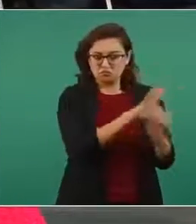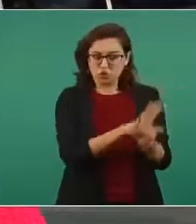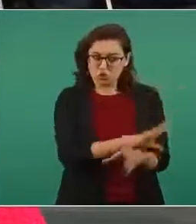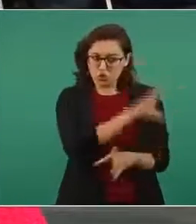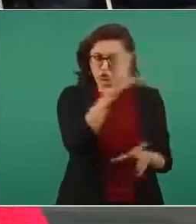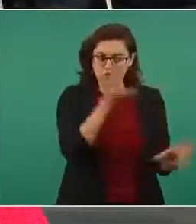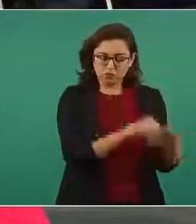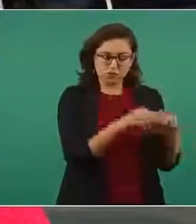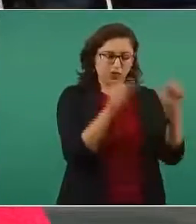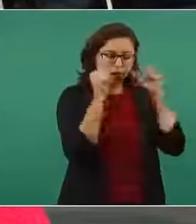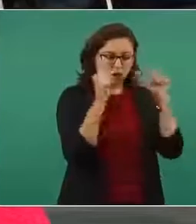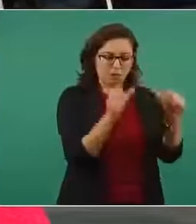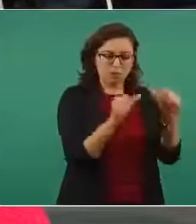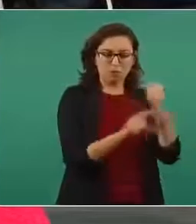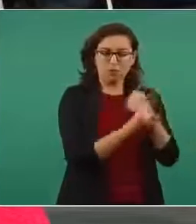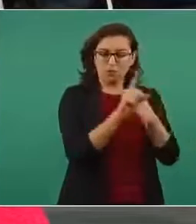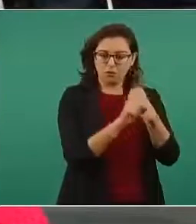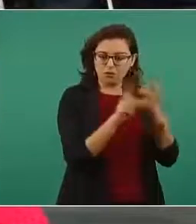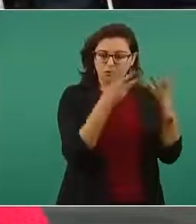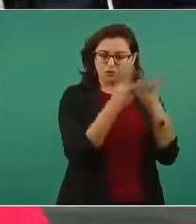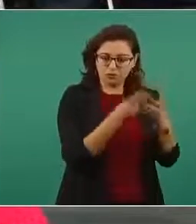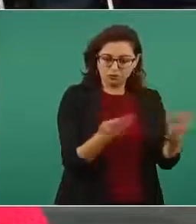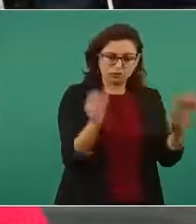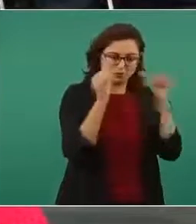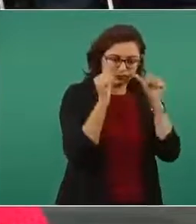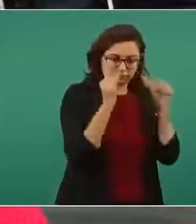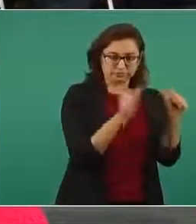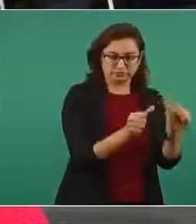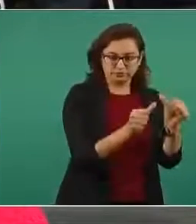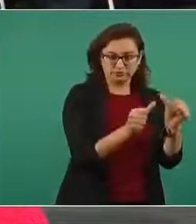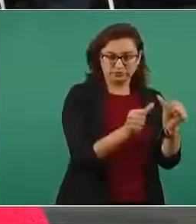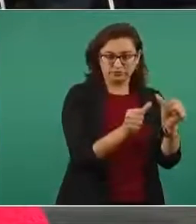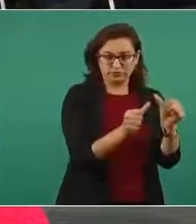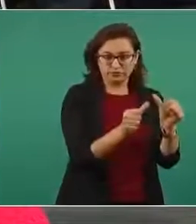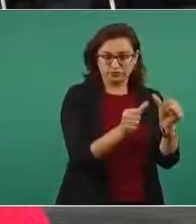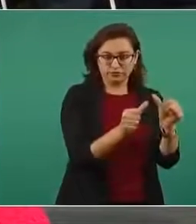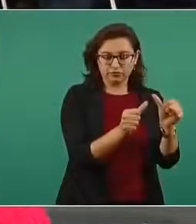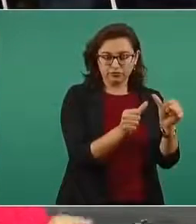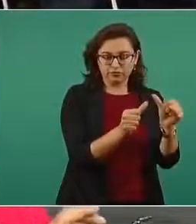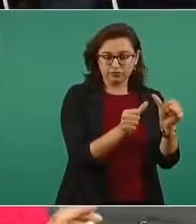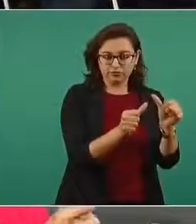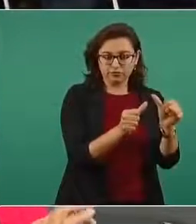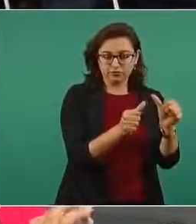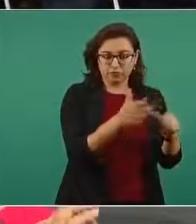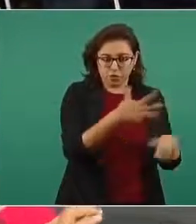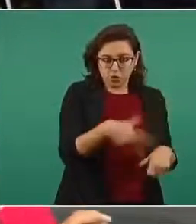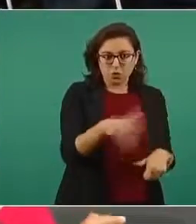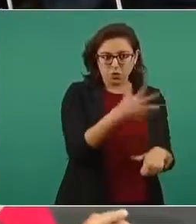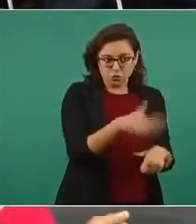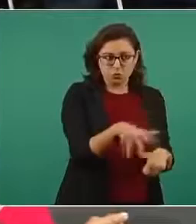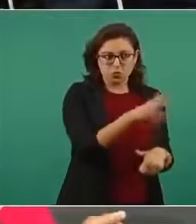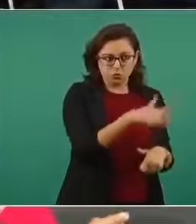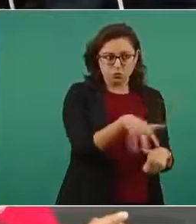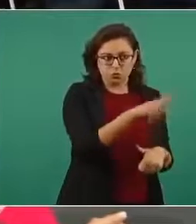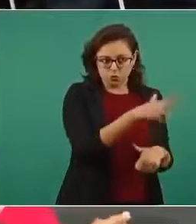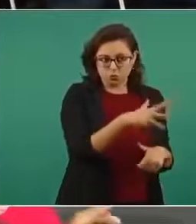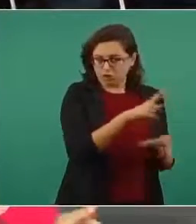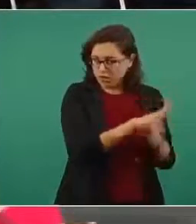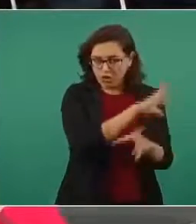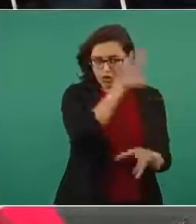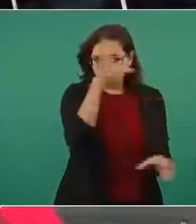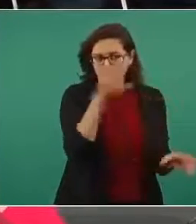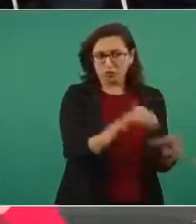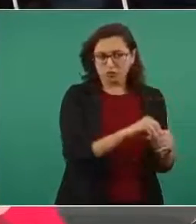recursos para resolver estos estos crímenes o resolver estos atentados o buscar a personas que están